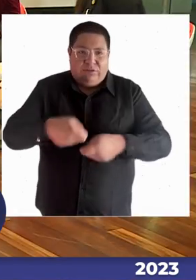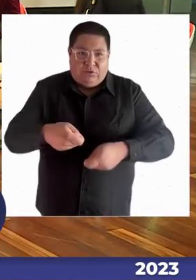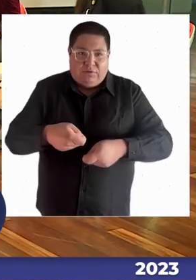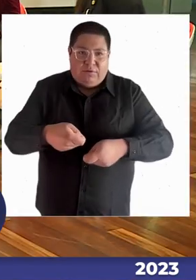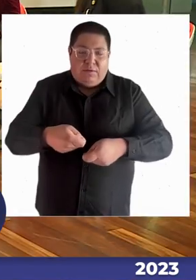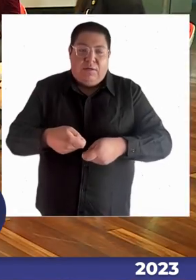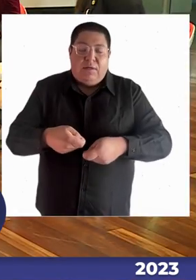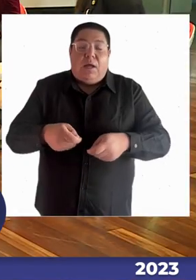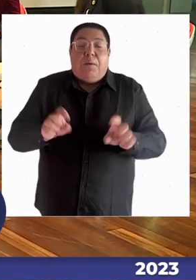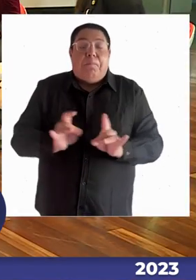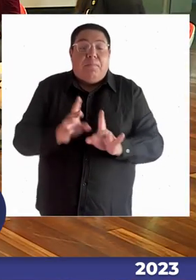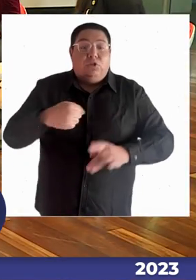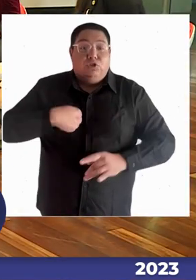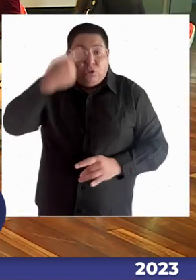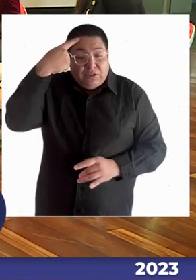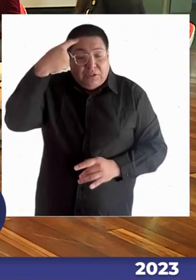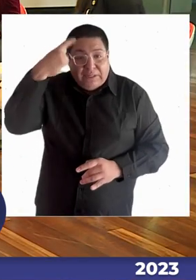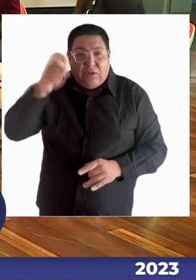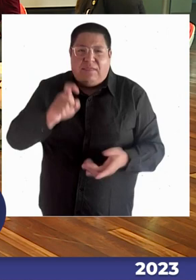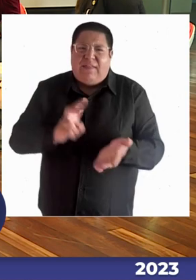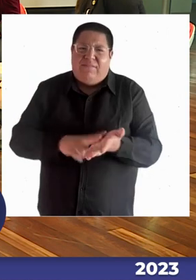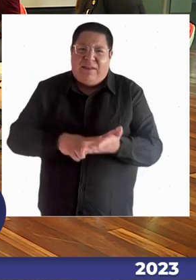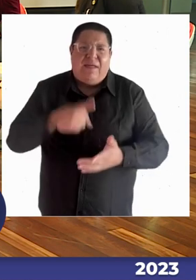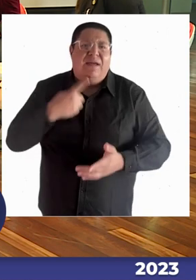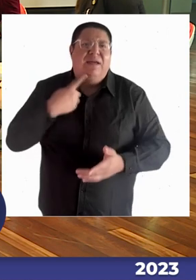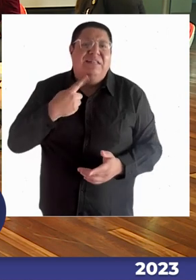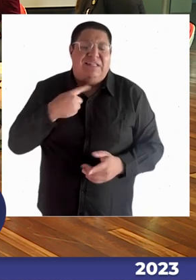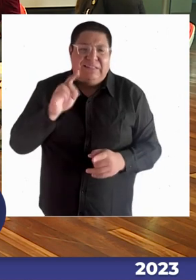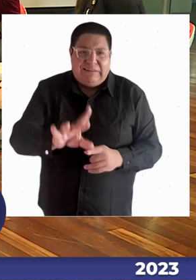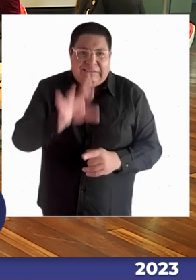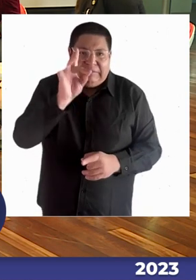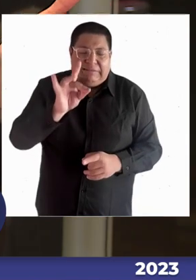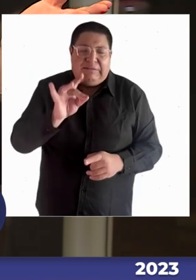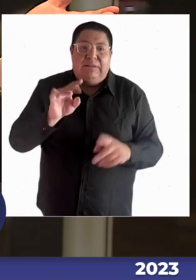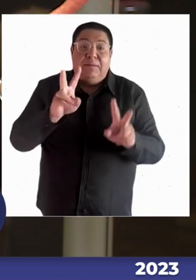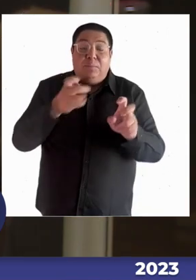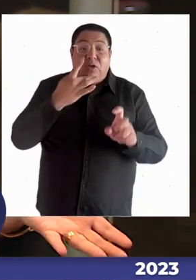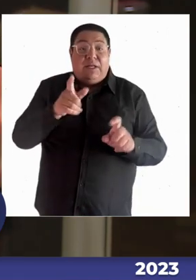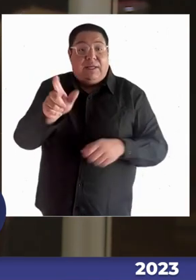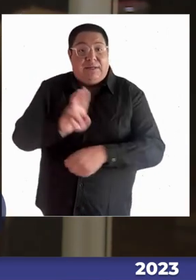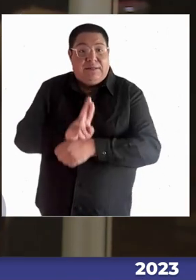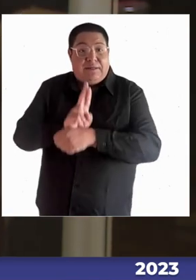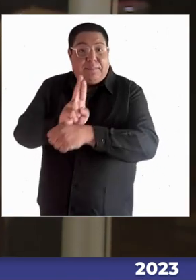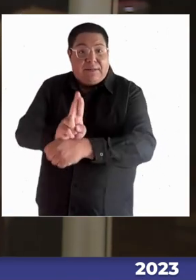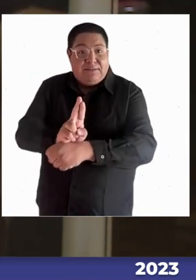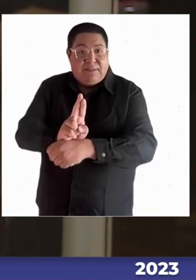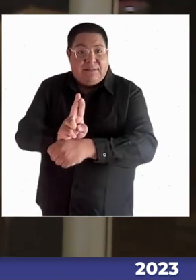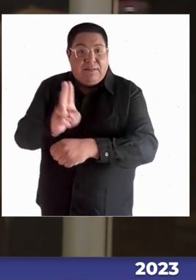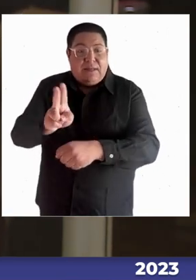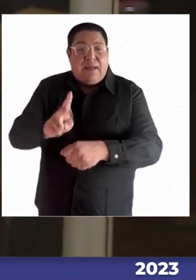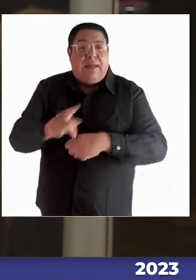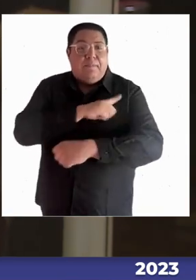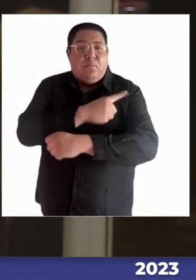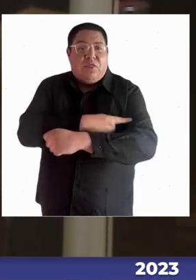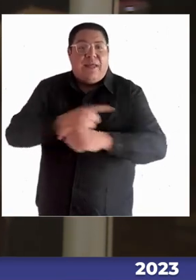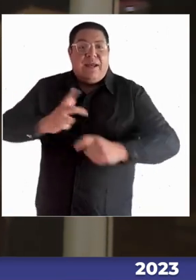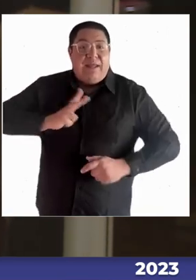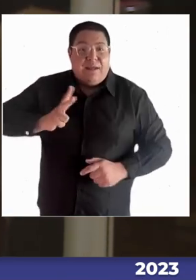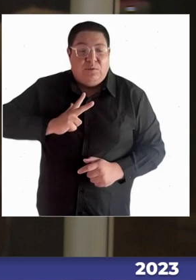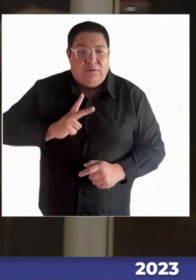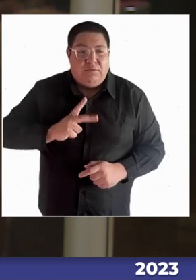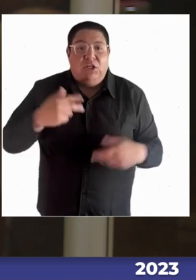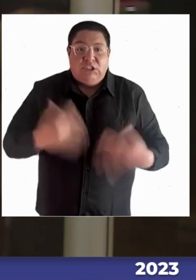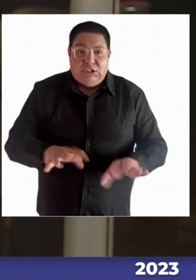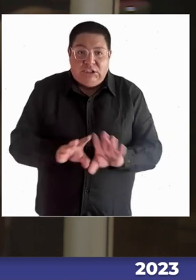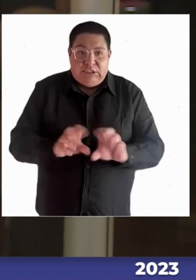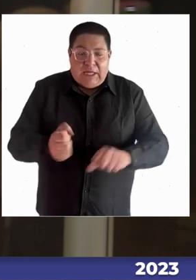me parece súper interesante sacarlo, dado que está en representación del Poder Ejecutivo. Hubo un compromiso que